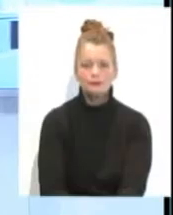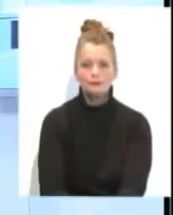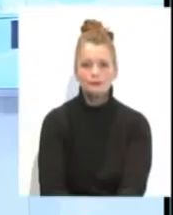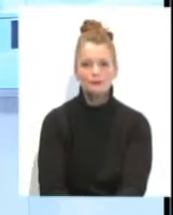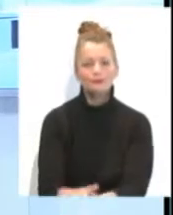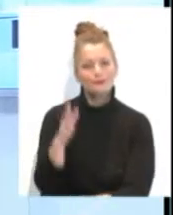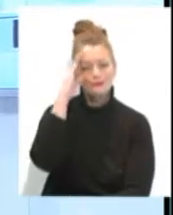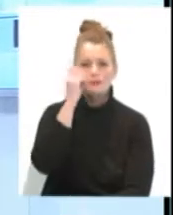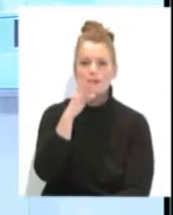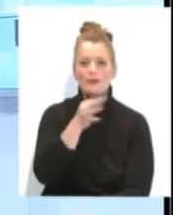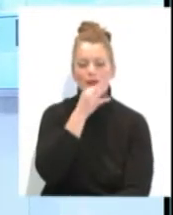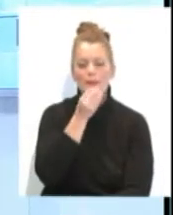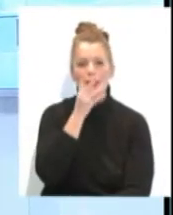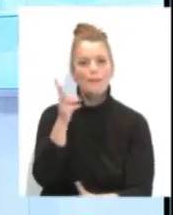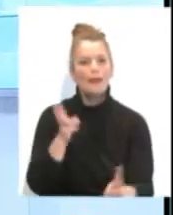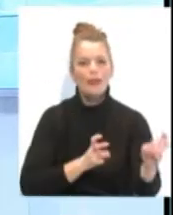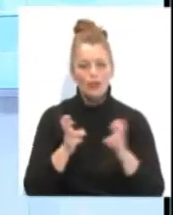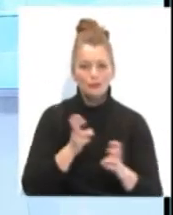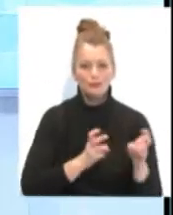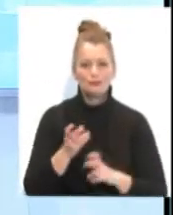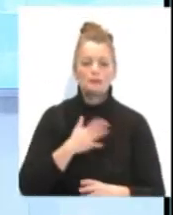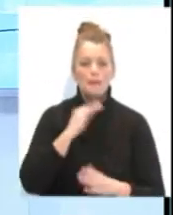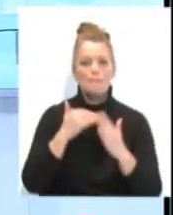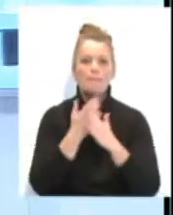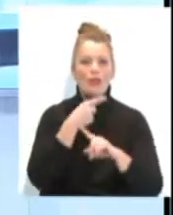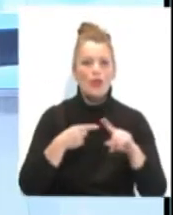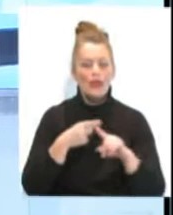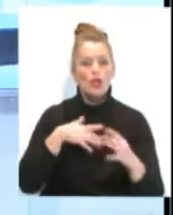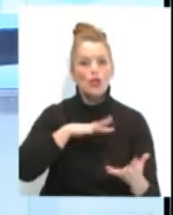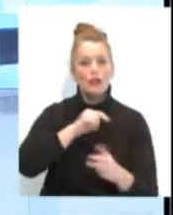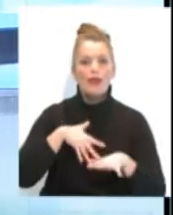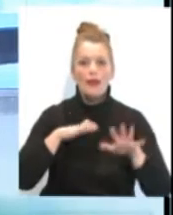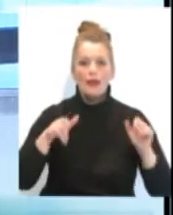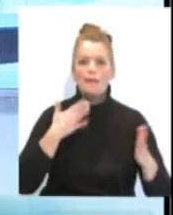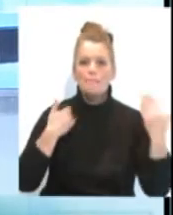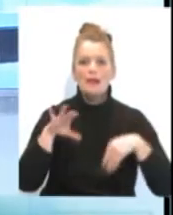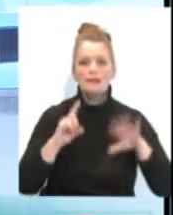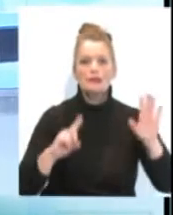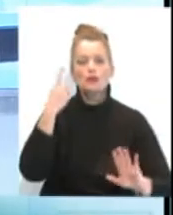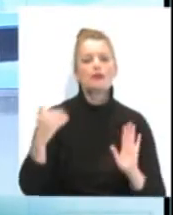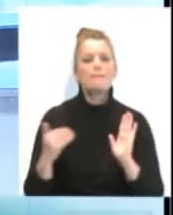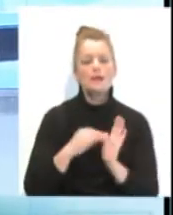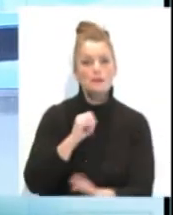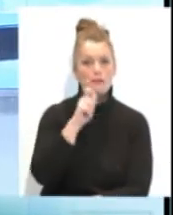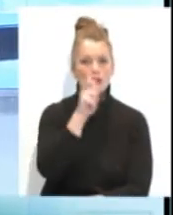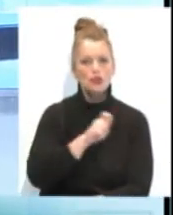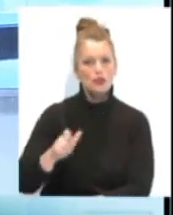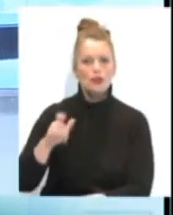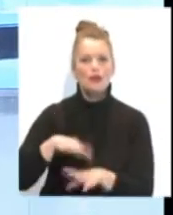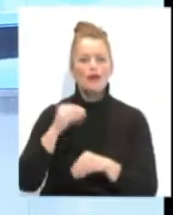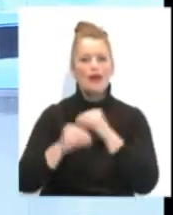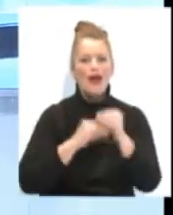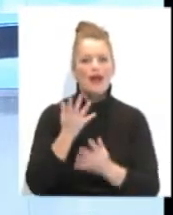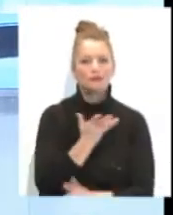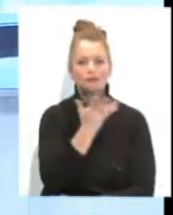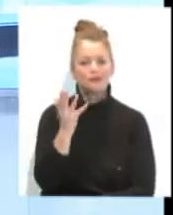Muy buenas tardes, bienvenidos a la edición de Mediodía de Noticias Cádiz. Más de 61.000 personas siguieron a la cantera en